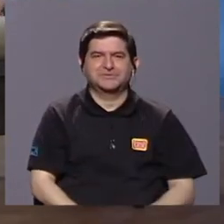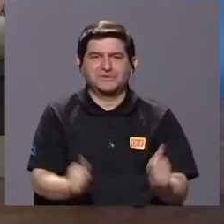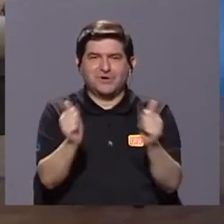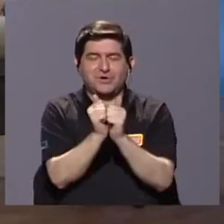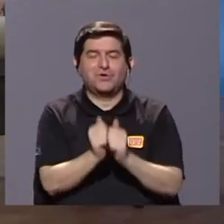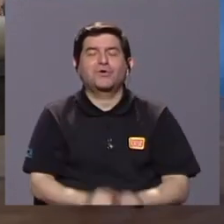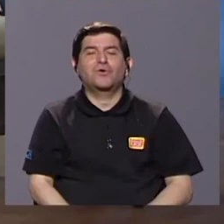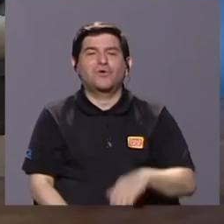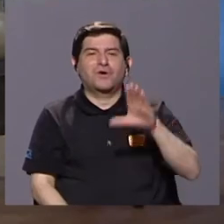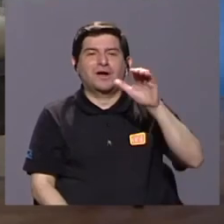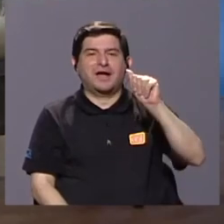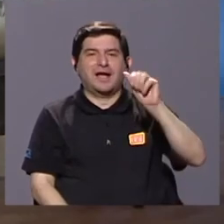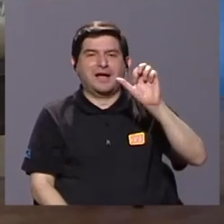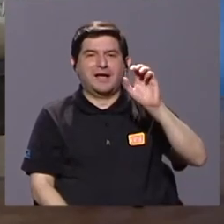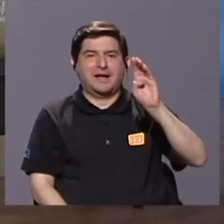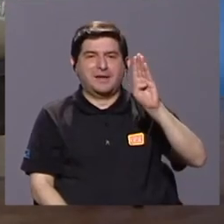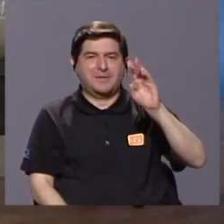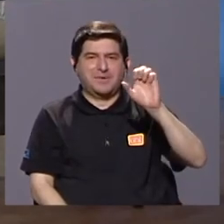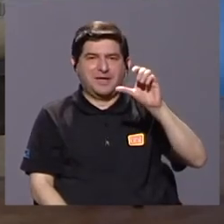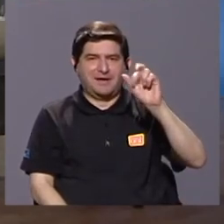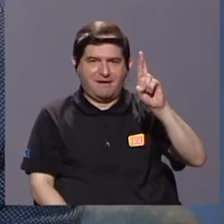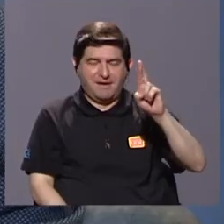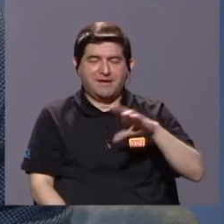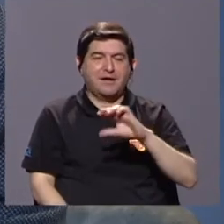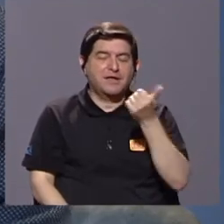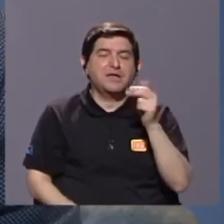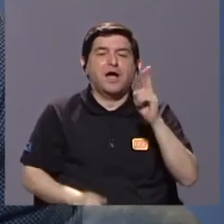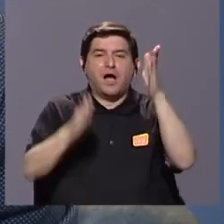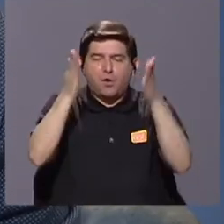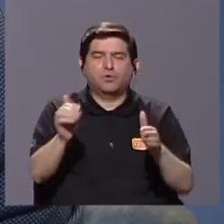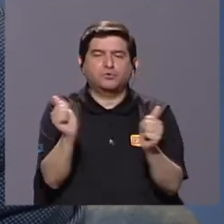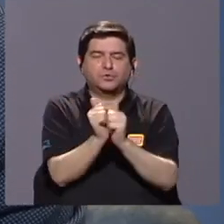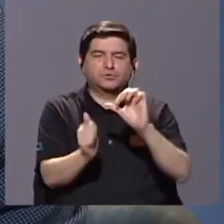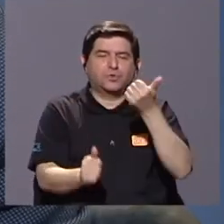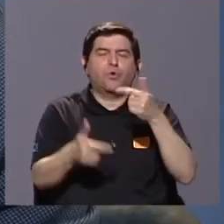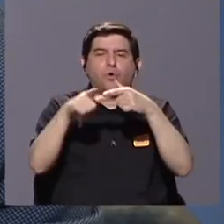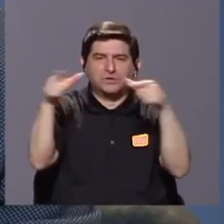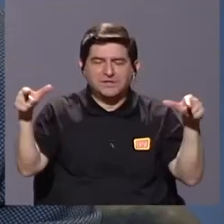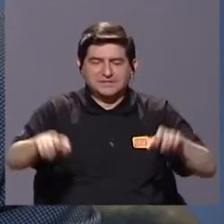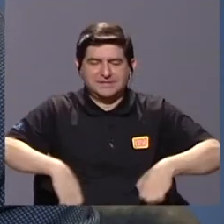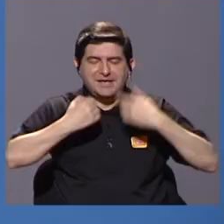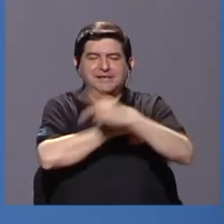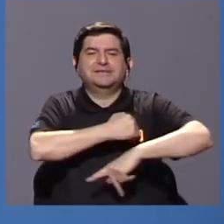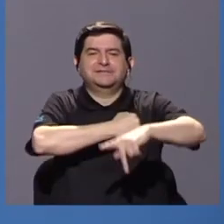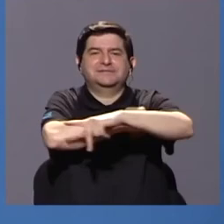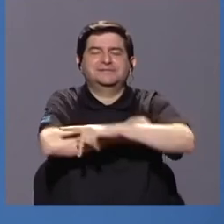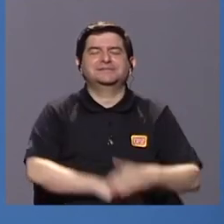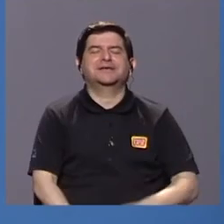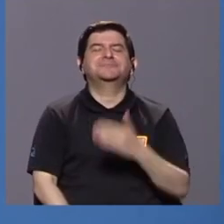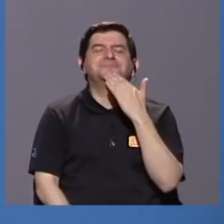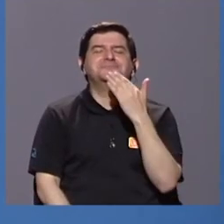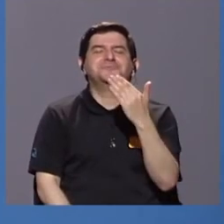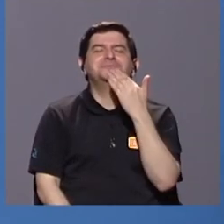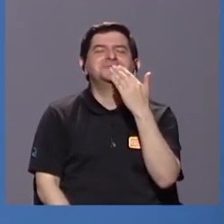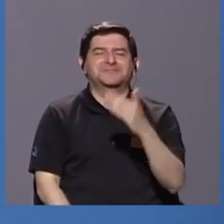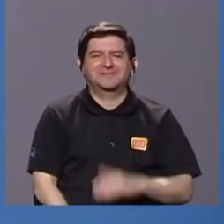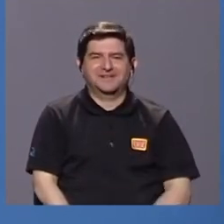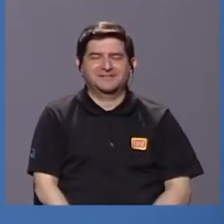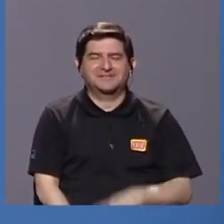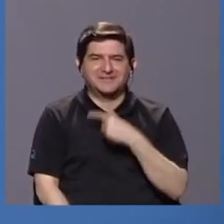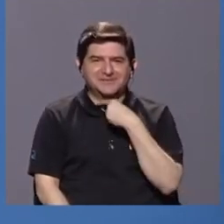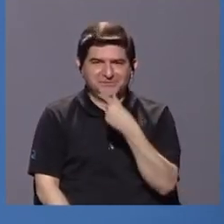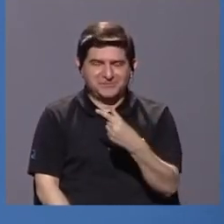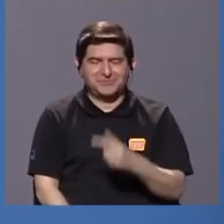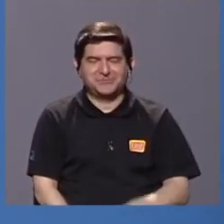el KBECAR y para otros colegas de ustedes con otras lenguas que existen en nuestro país. Muchísimas gracias, un gusto